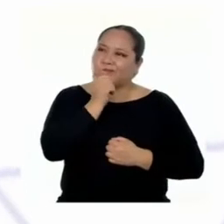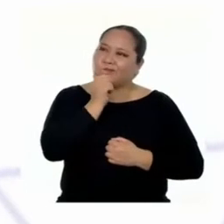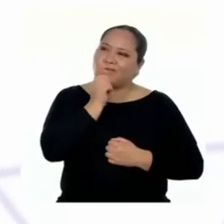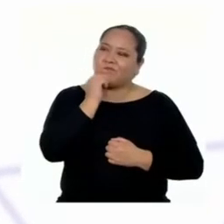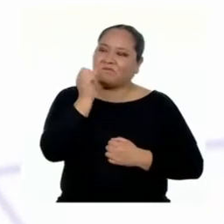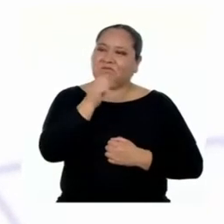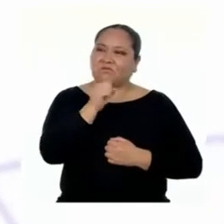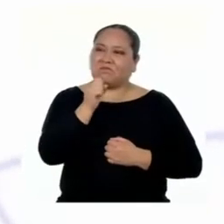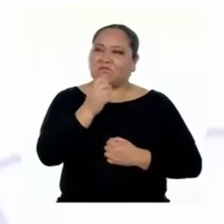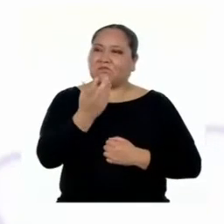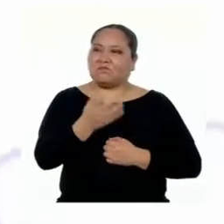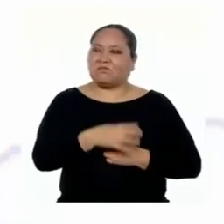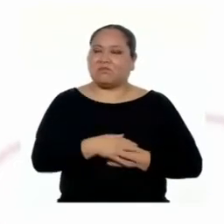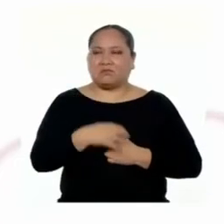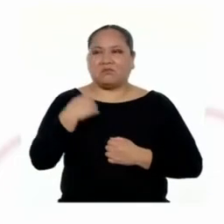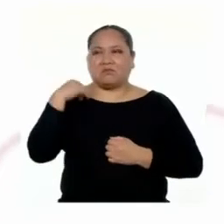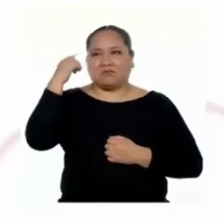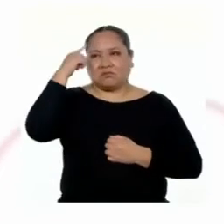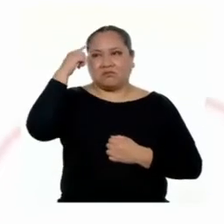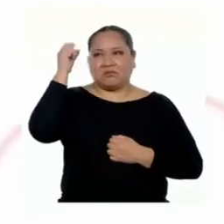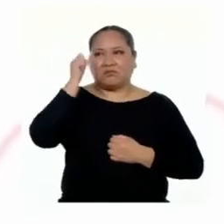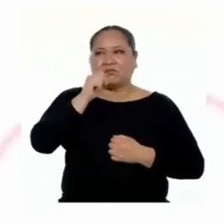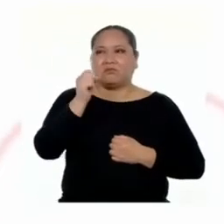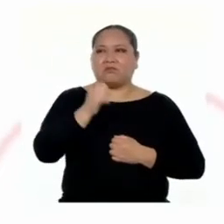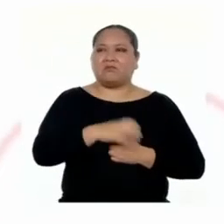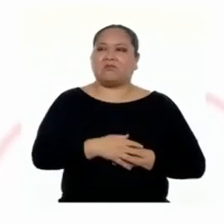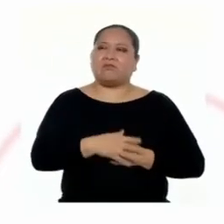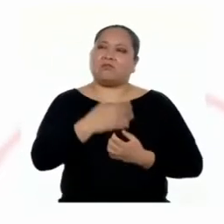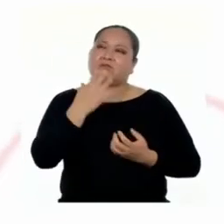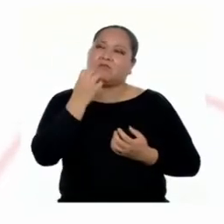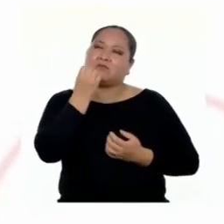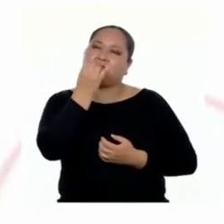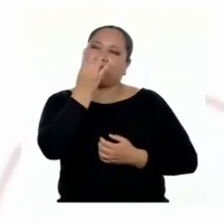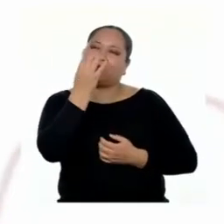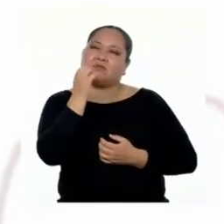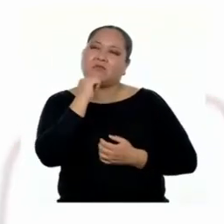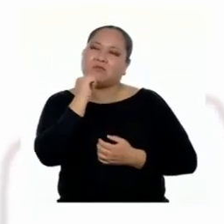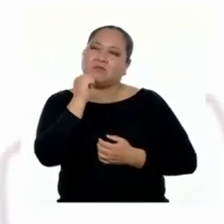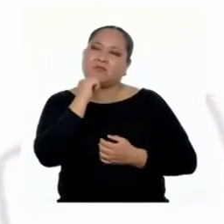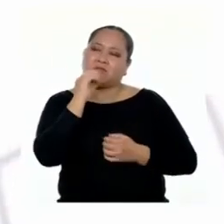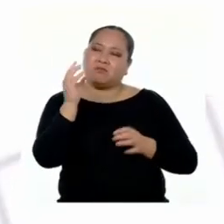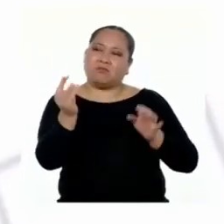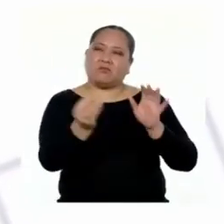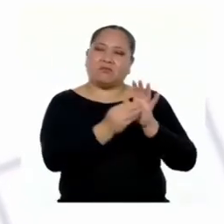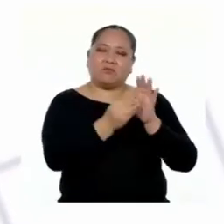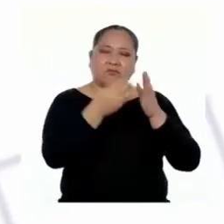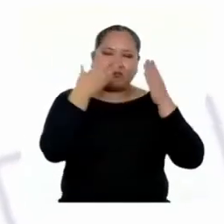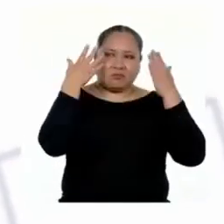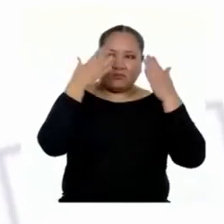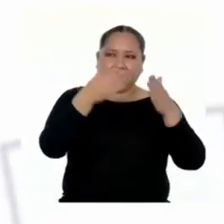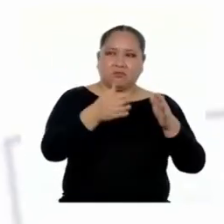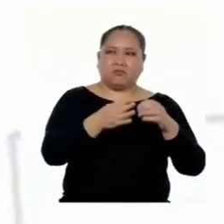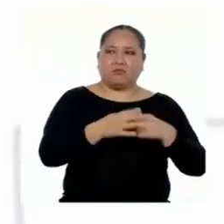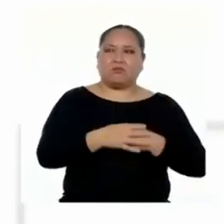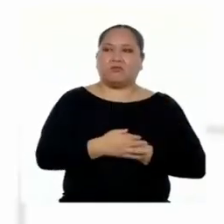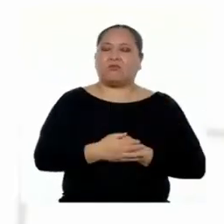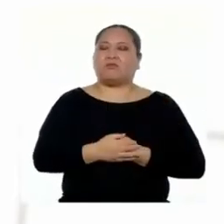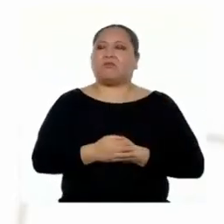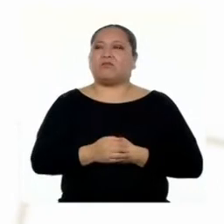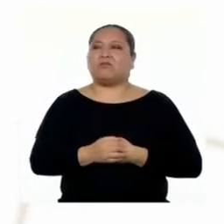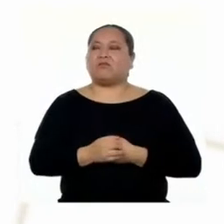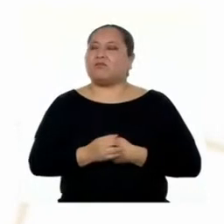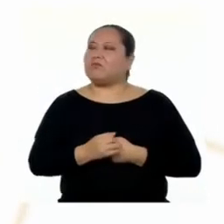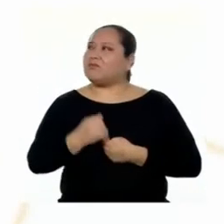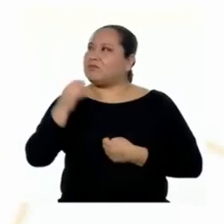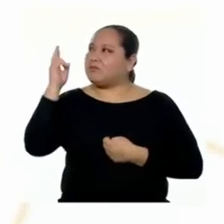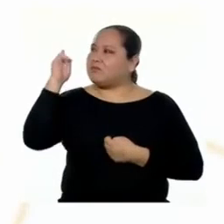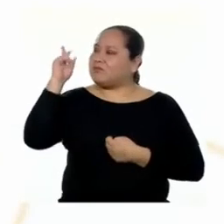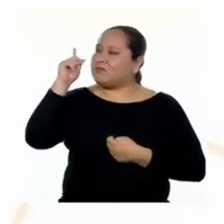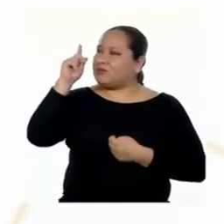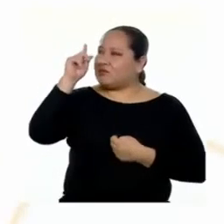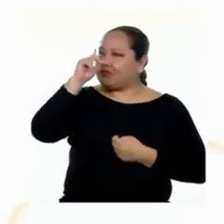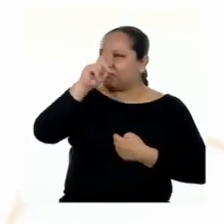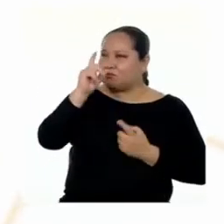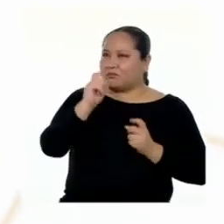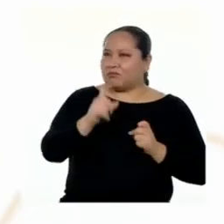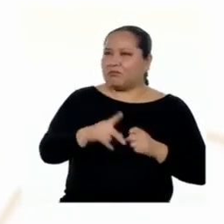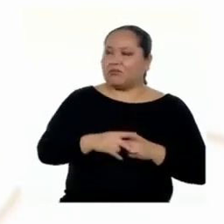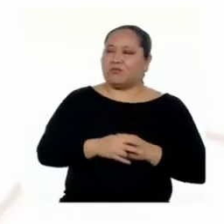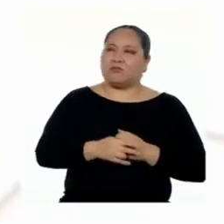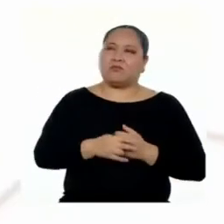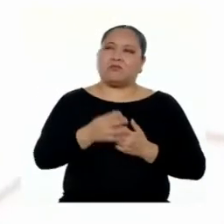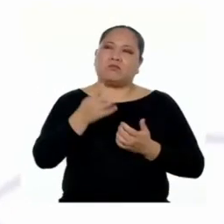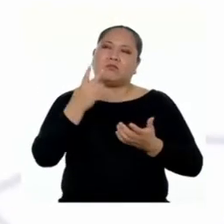Mmm... sí. Yo diría que sí, aunque en algunas me falta un poco más de precisión. Profesora, una pregunta.